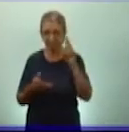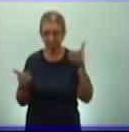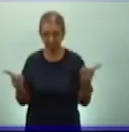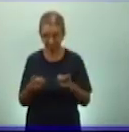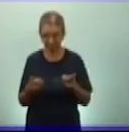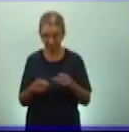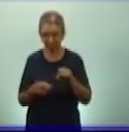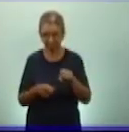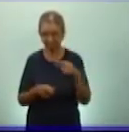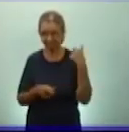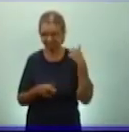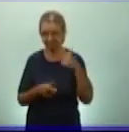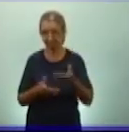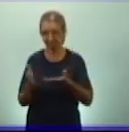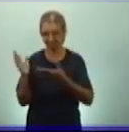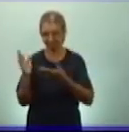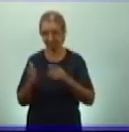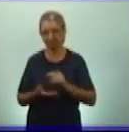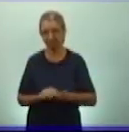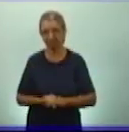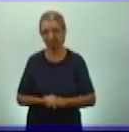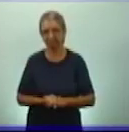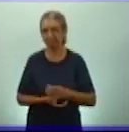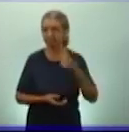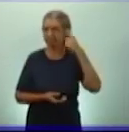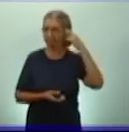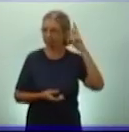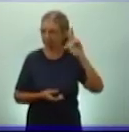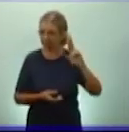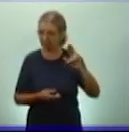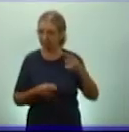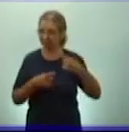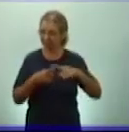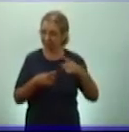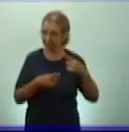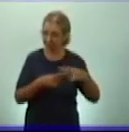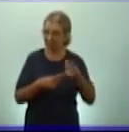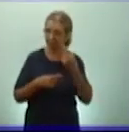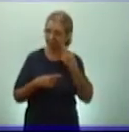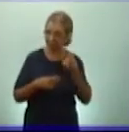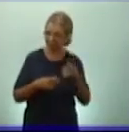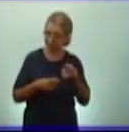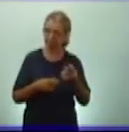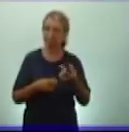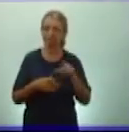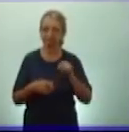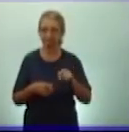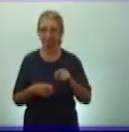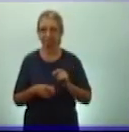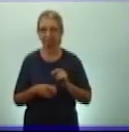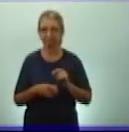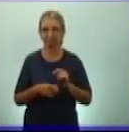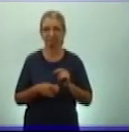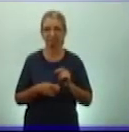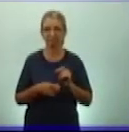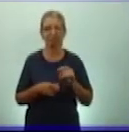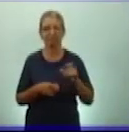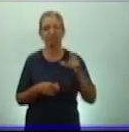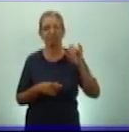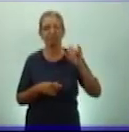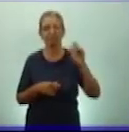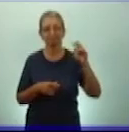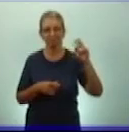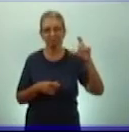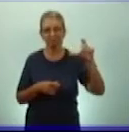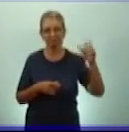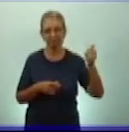hice en forma de esquema. También es importante que recordemos, y quiero que veamos ahora, fíjense. Los Incas dividían la tierra en tres